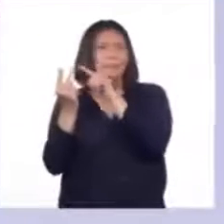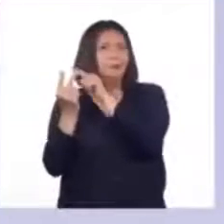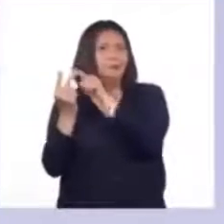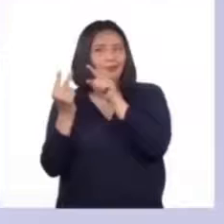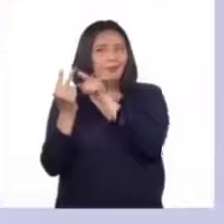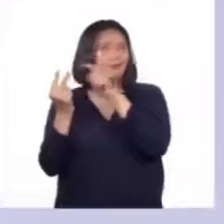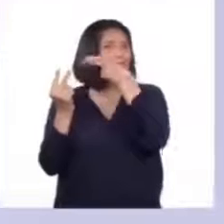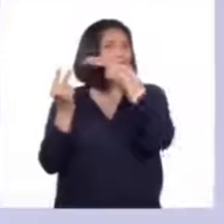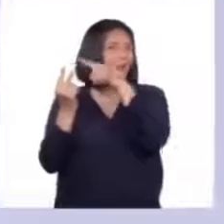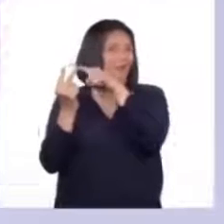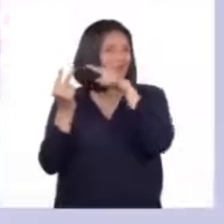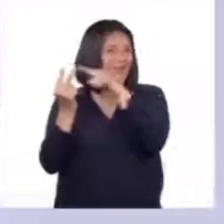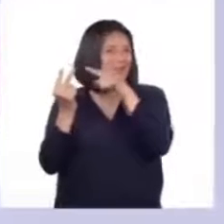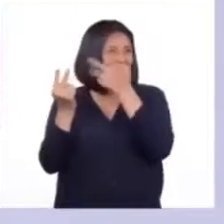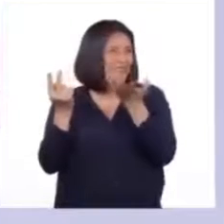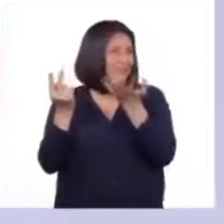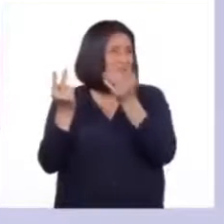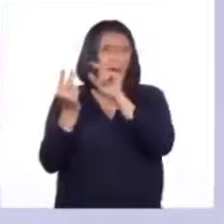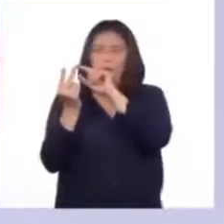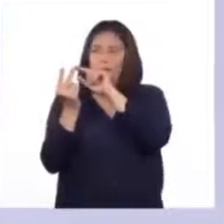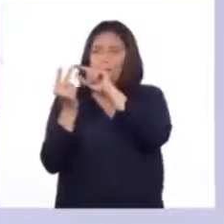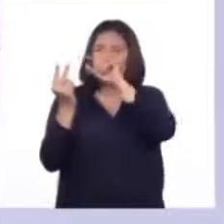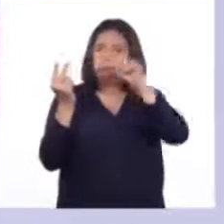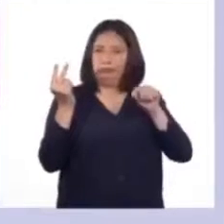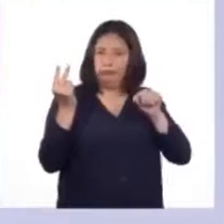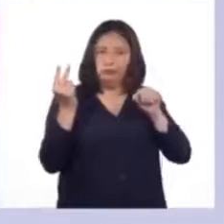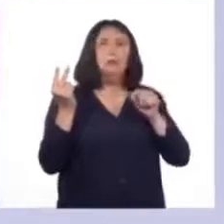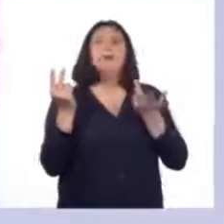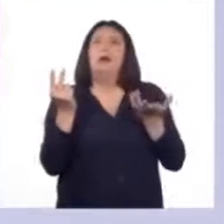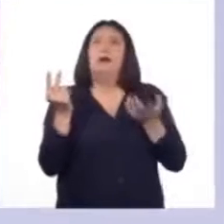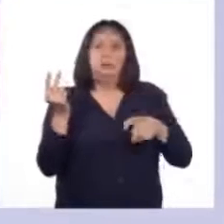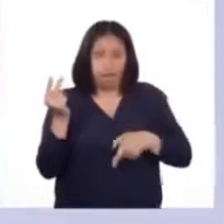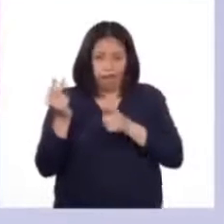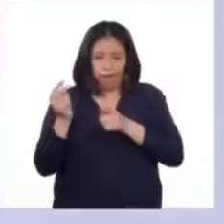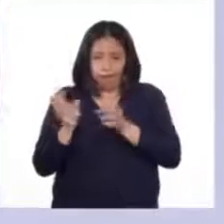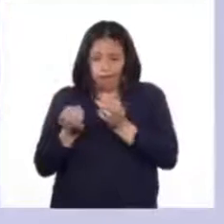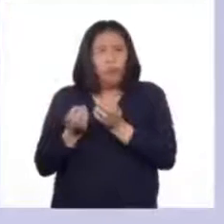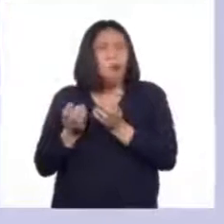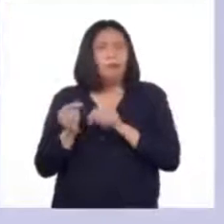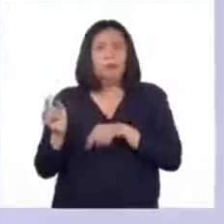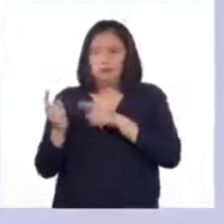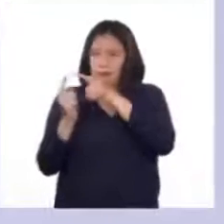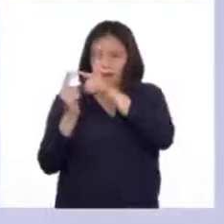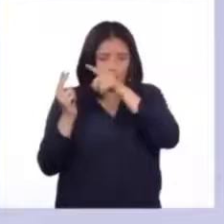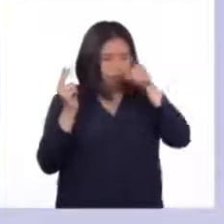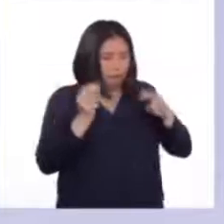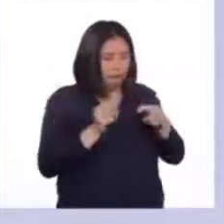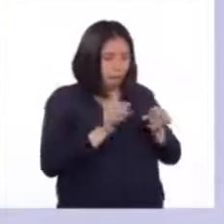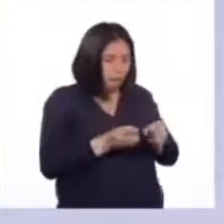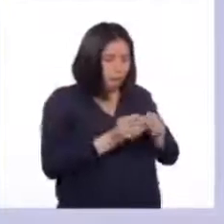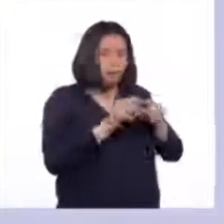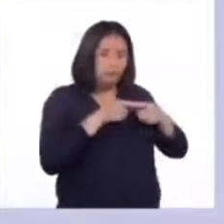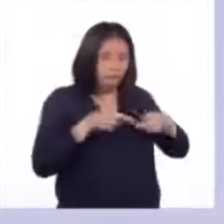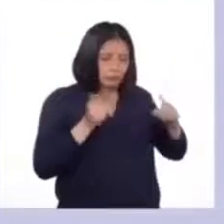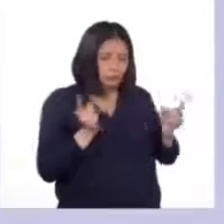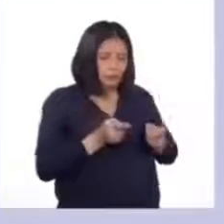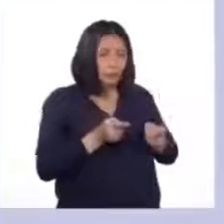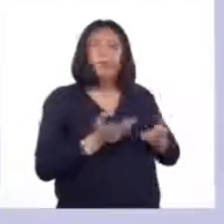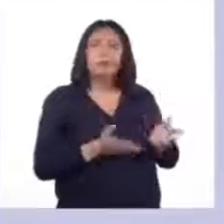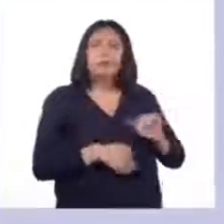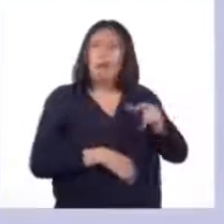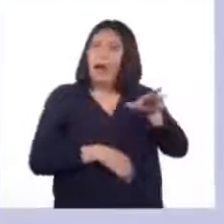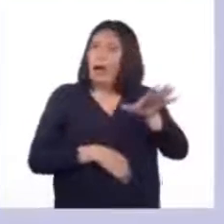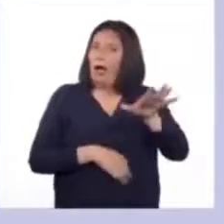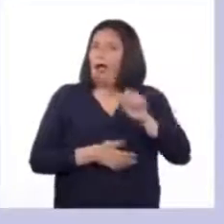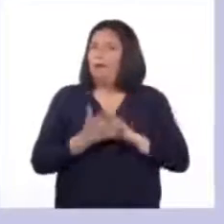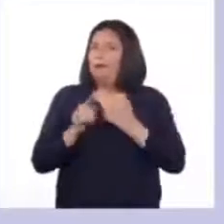hormonas producidas por la glándula pituitaria actúan en los testículos de los hombres y en los ovarios de las mujeres. Ah, pero eso